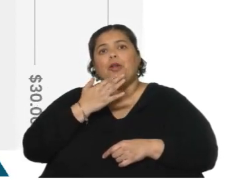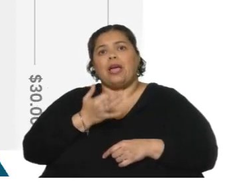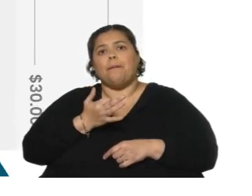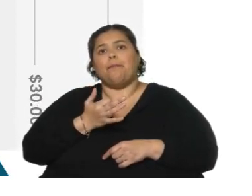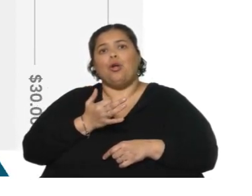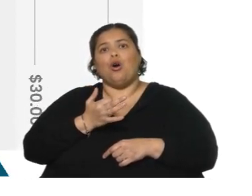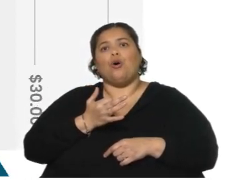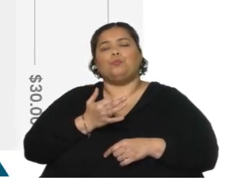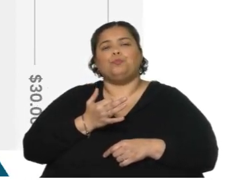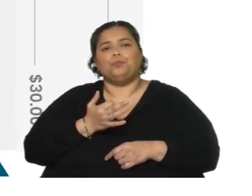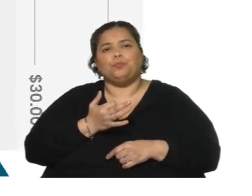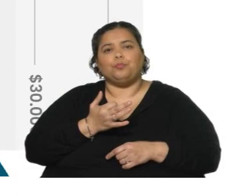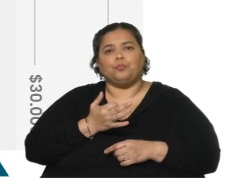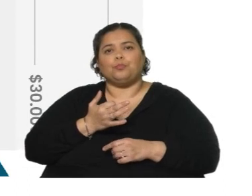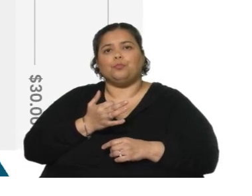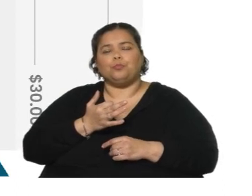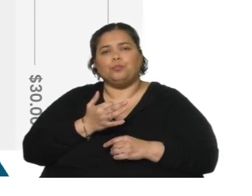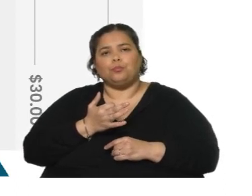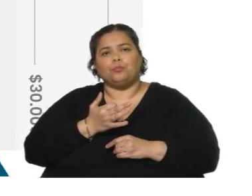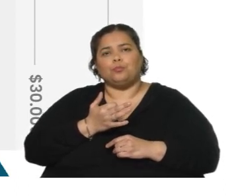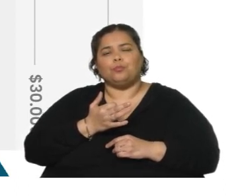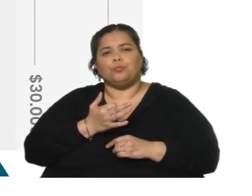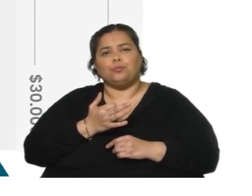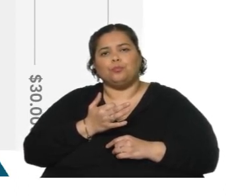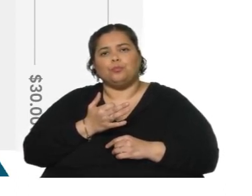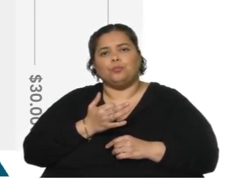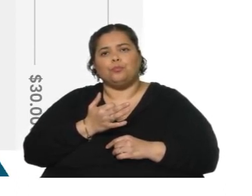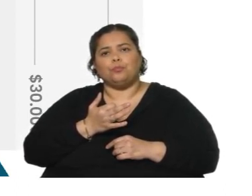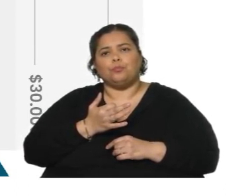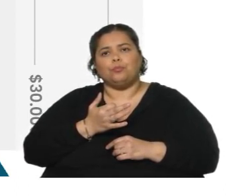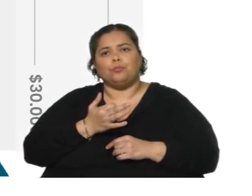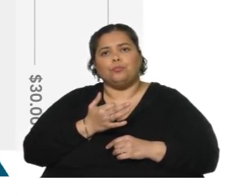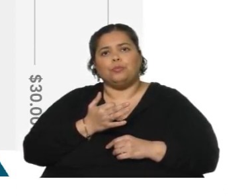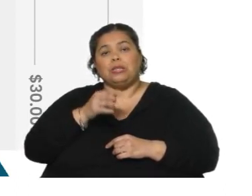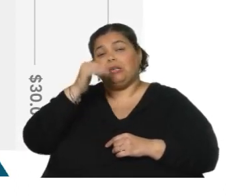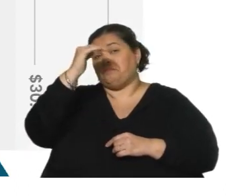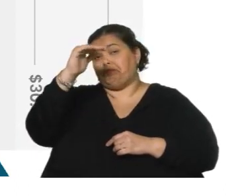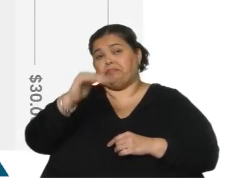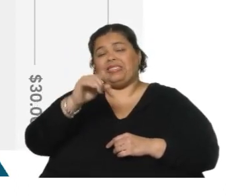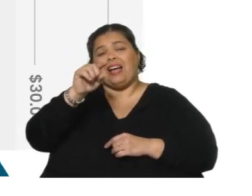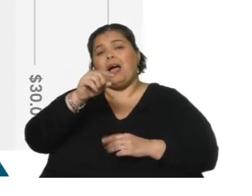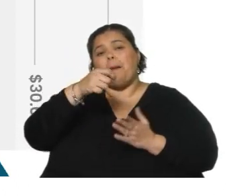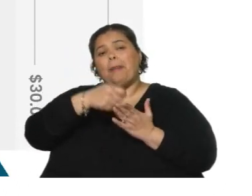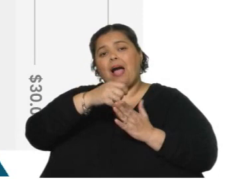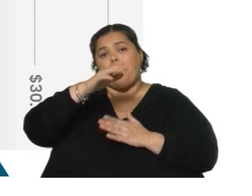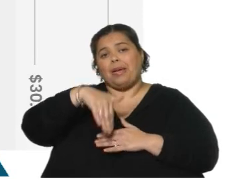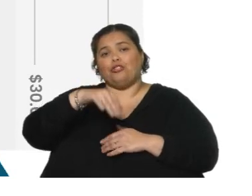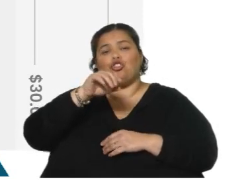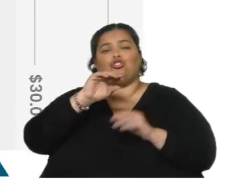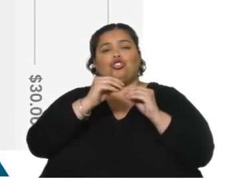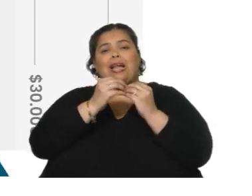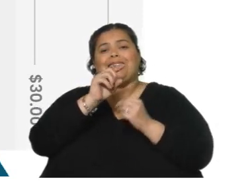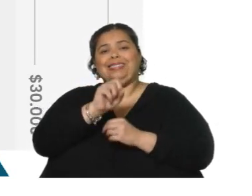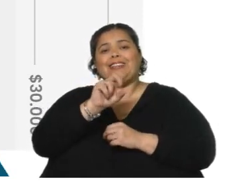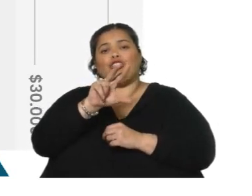de abajo que elegí, que son de las que pagan menos de promedio. Son unas 132 localidades las